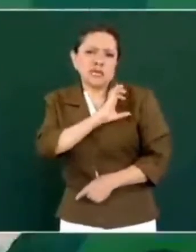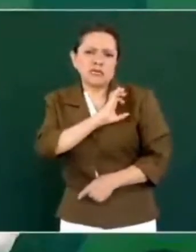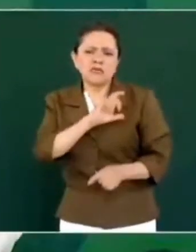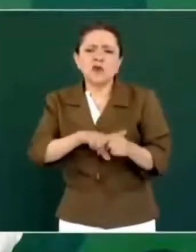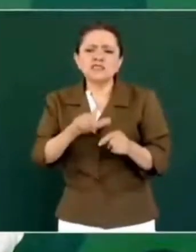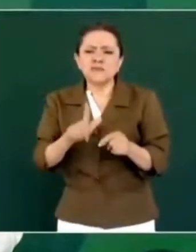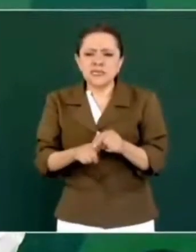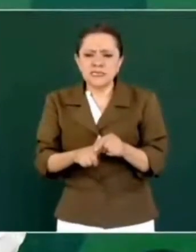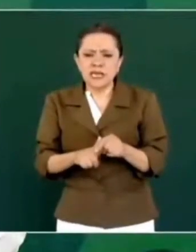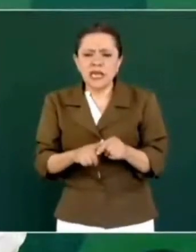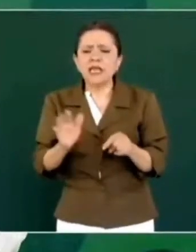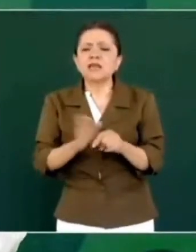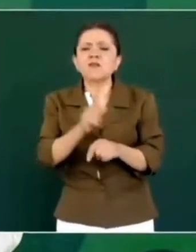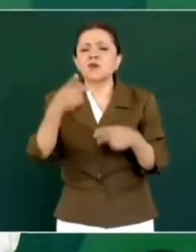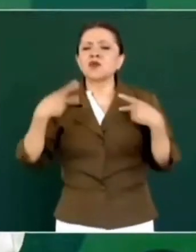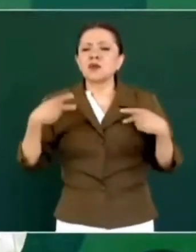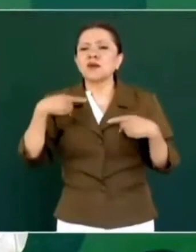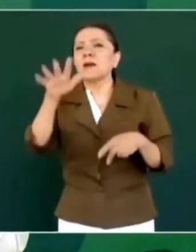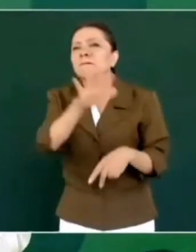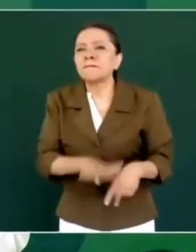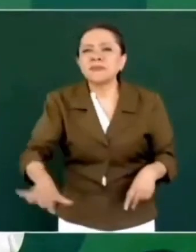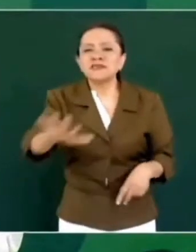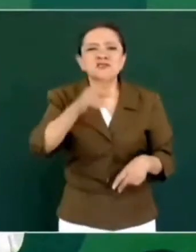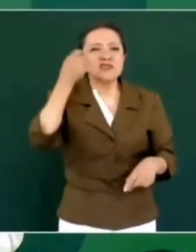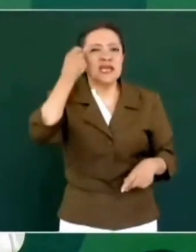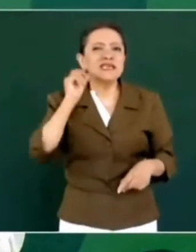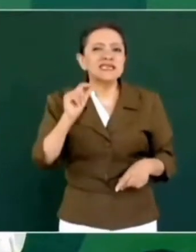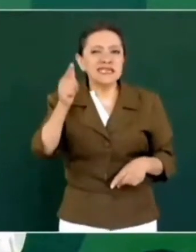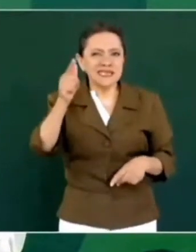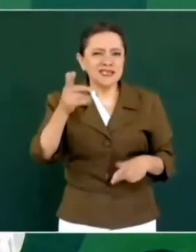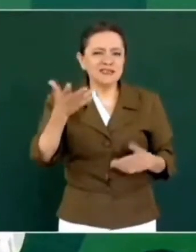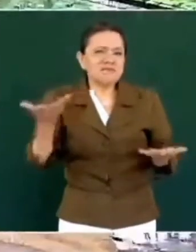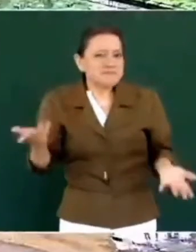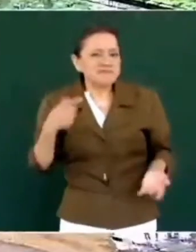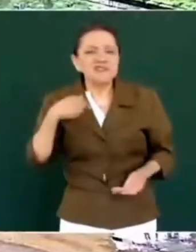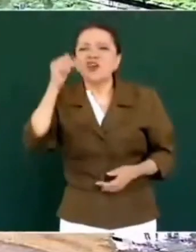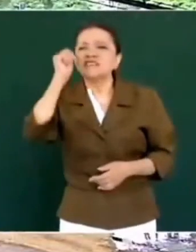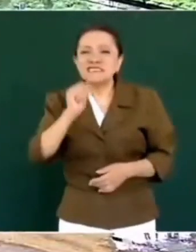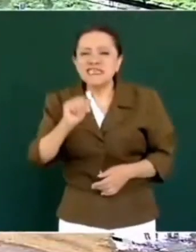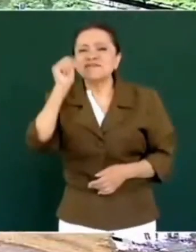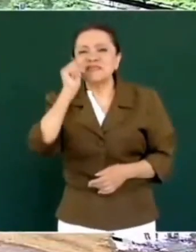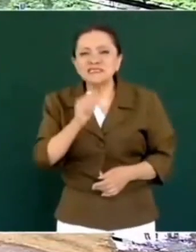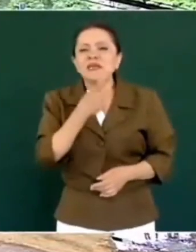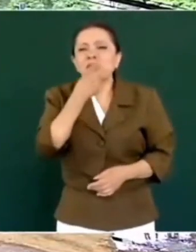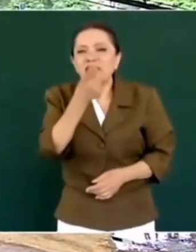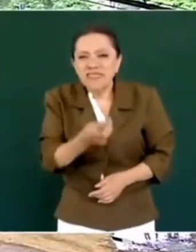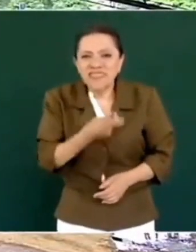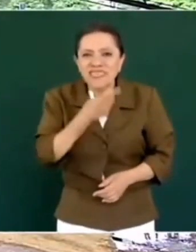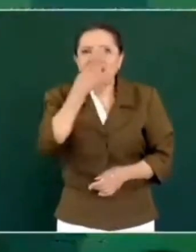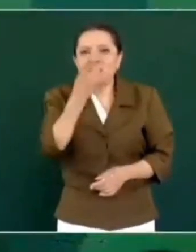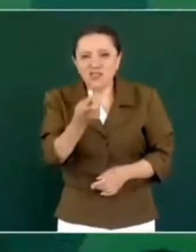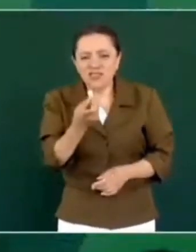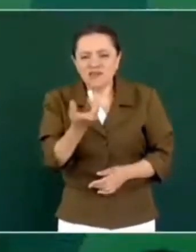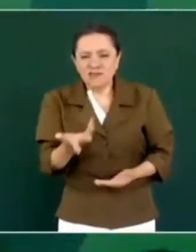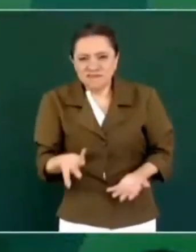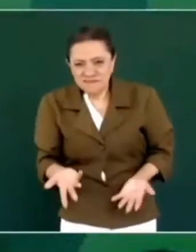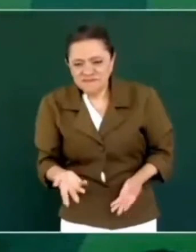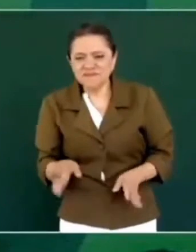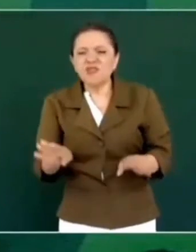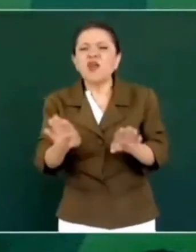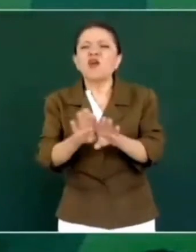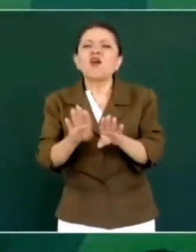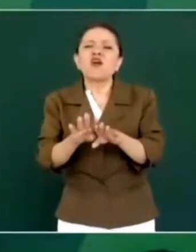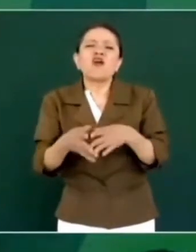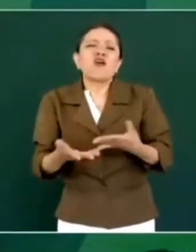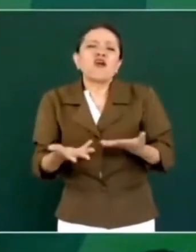por los guerrerenses. Además, siempre lo he dicho. Pero, ¿cómo se